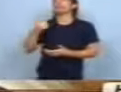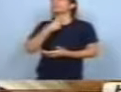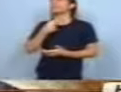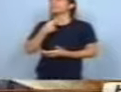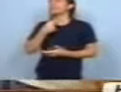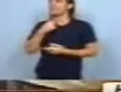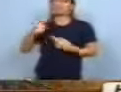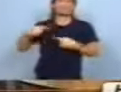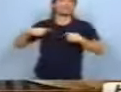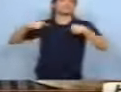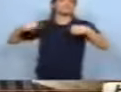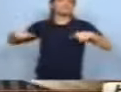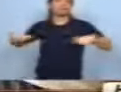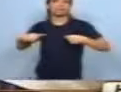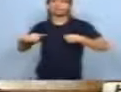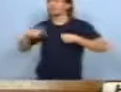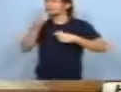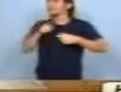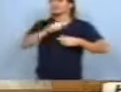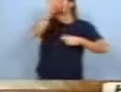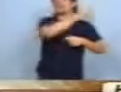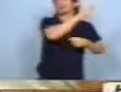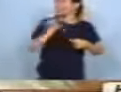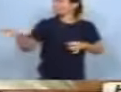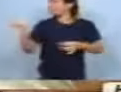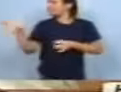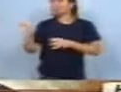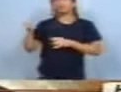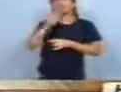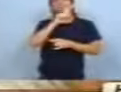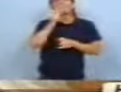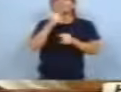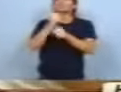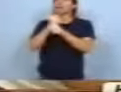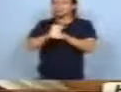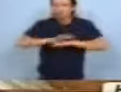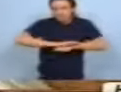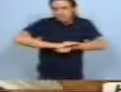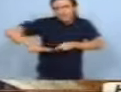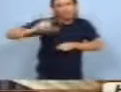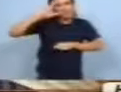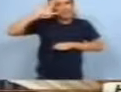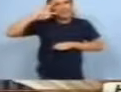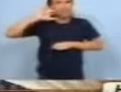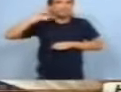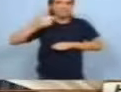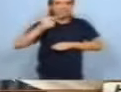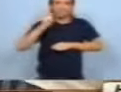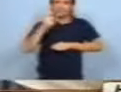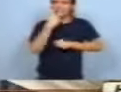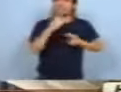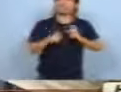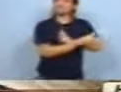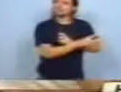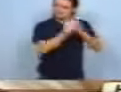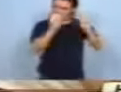el material, que no hay que tirar y fratachar, trabajan mucho las mujeres en la cerámica, en los pisos, electricistas. Y entonces